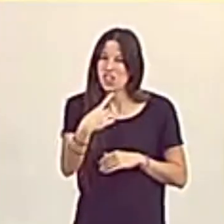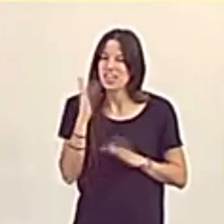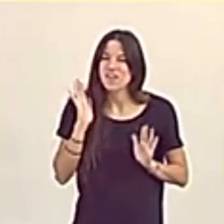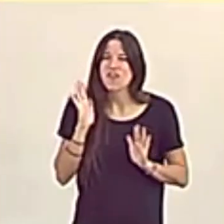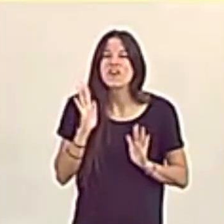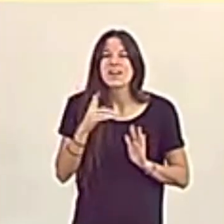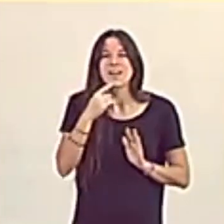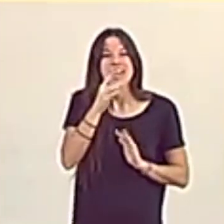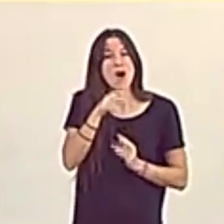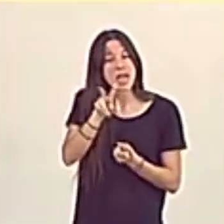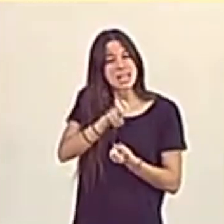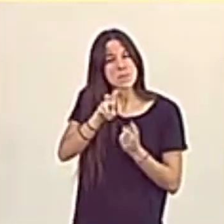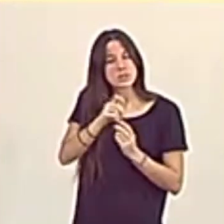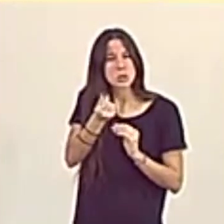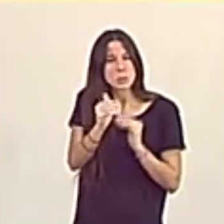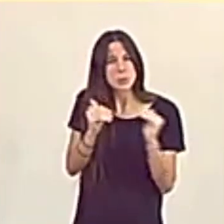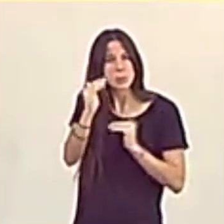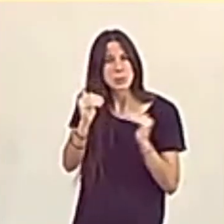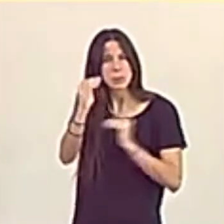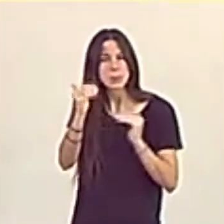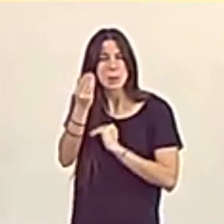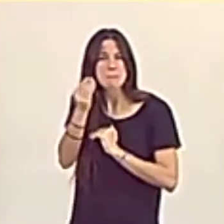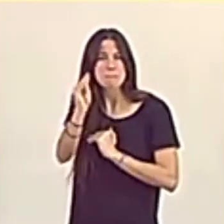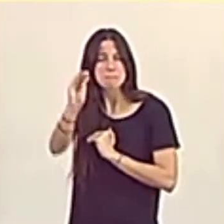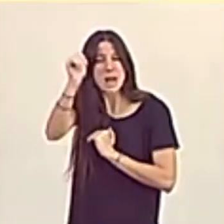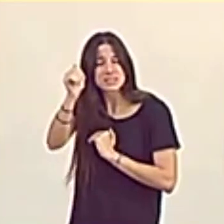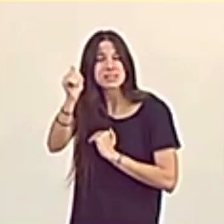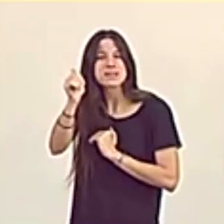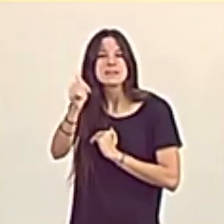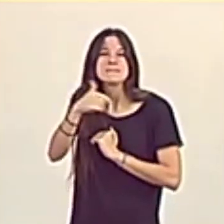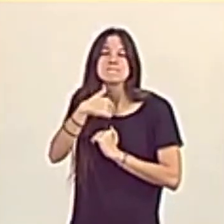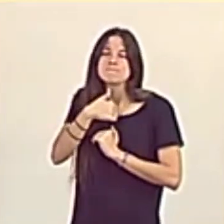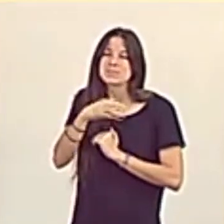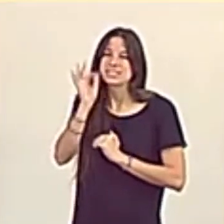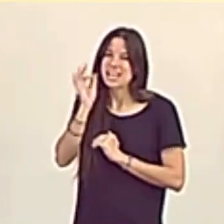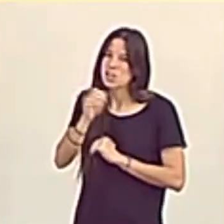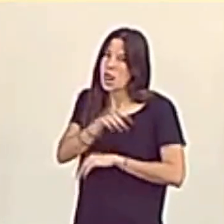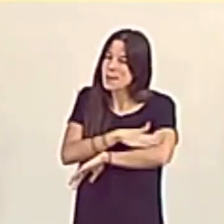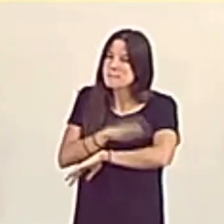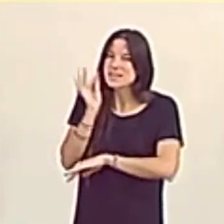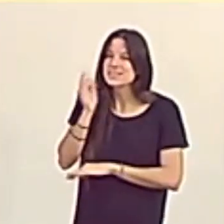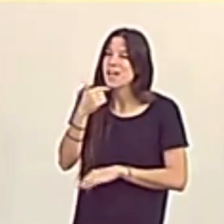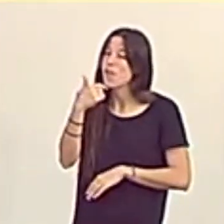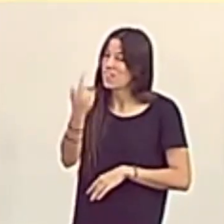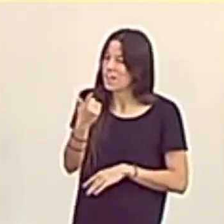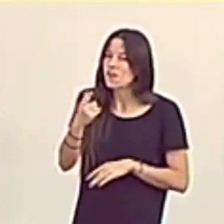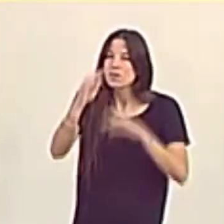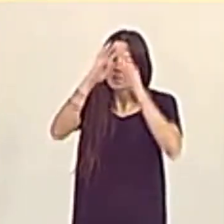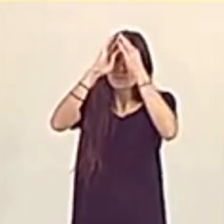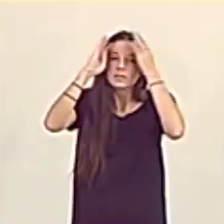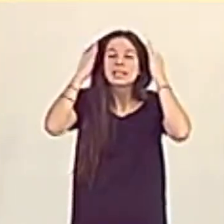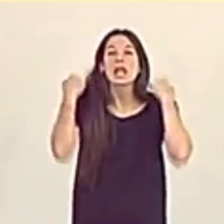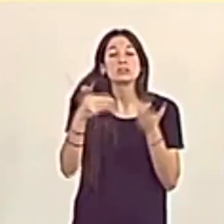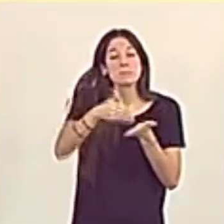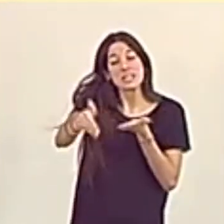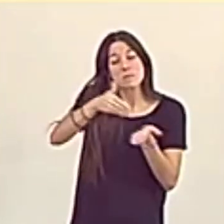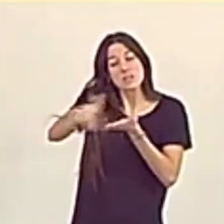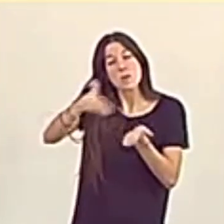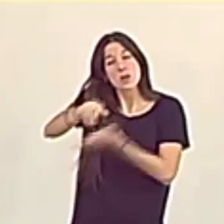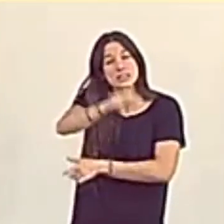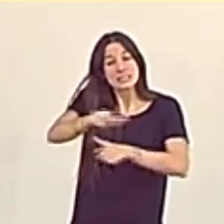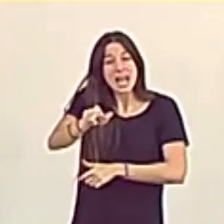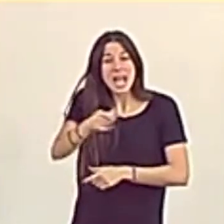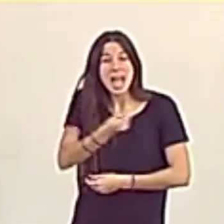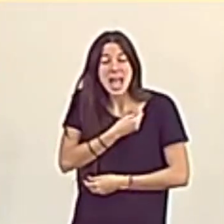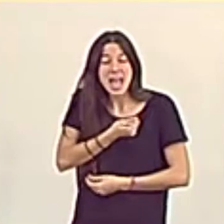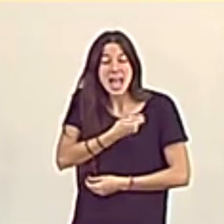subida de impuestos, señora ministra, le adelantaba que todos esos millones de españoles les va a sentar mal tanta